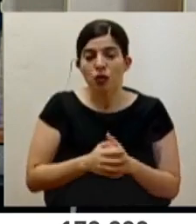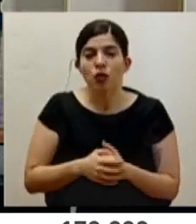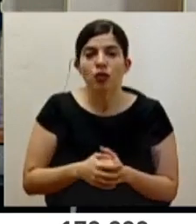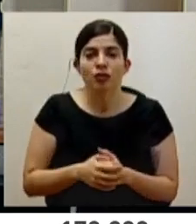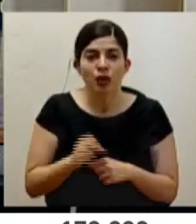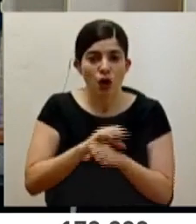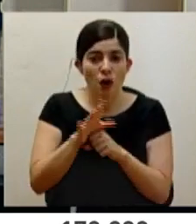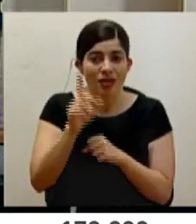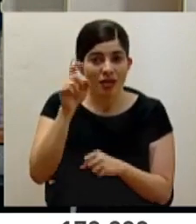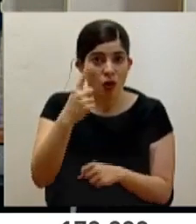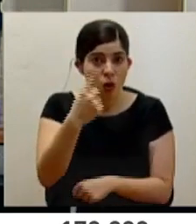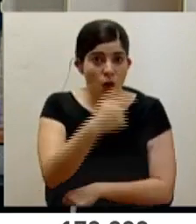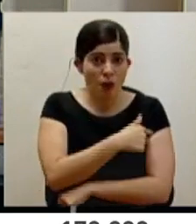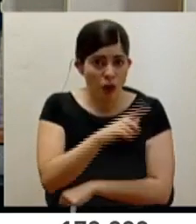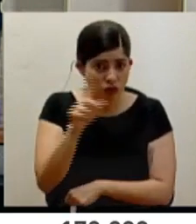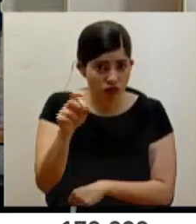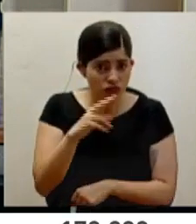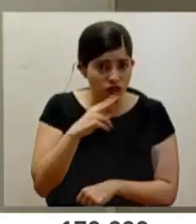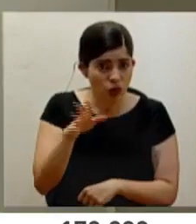-19.